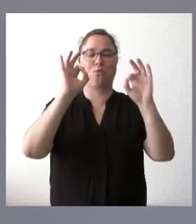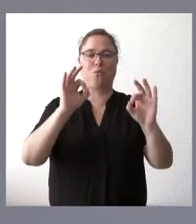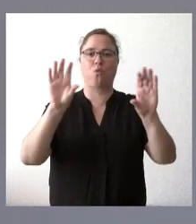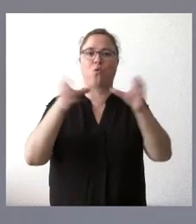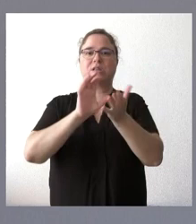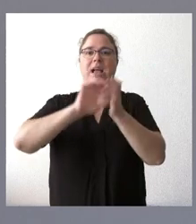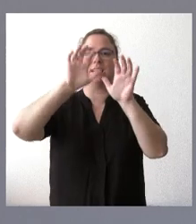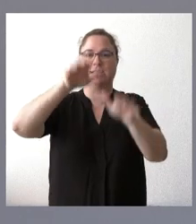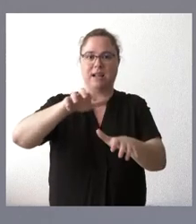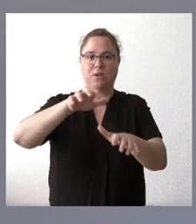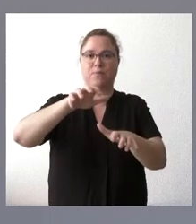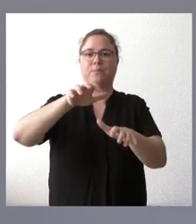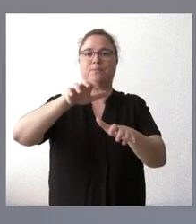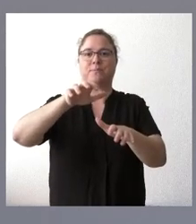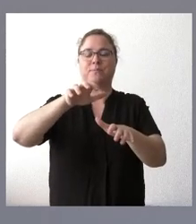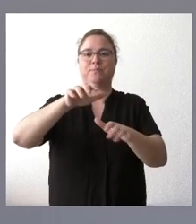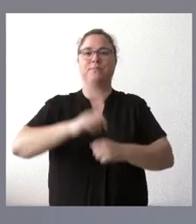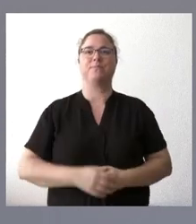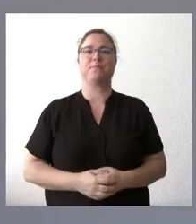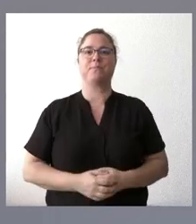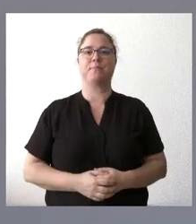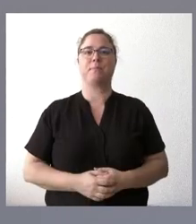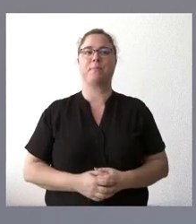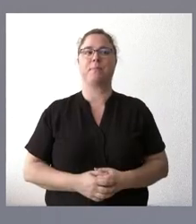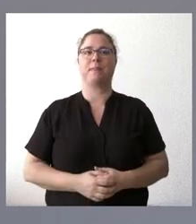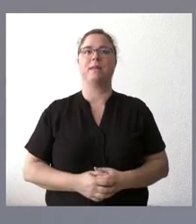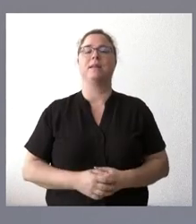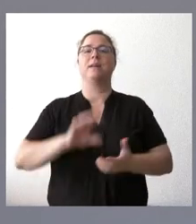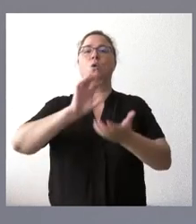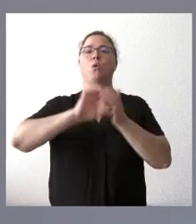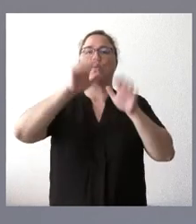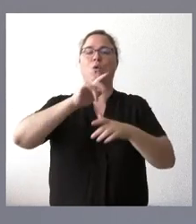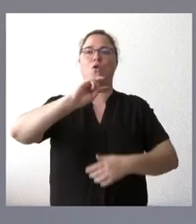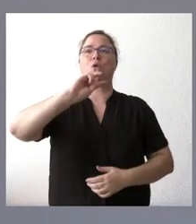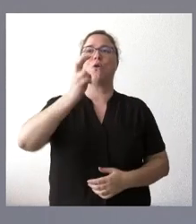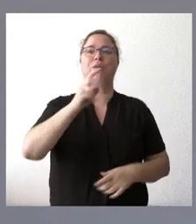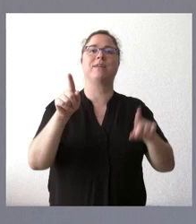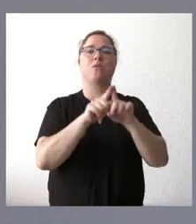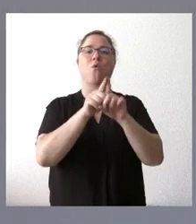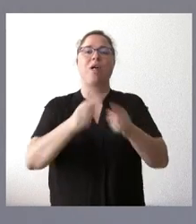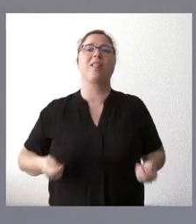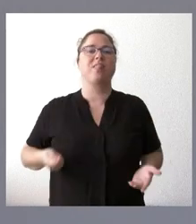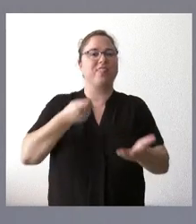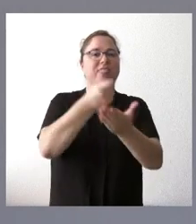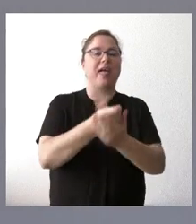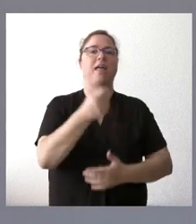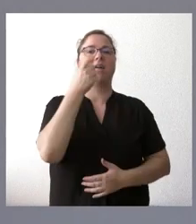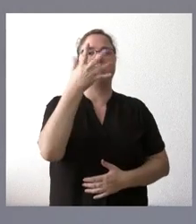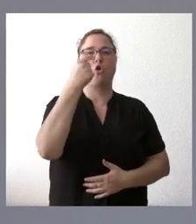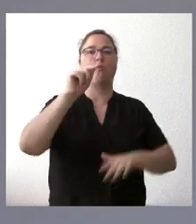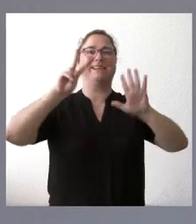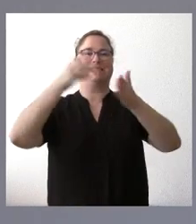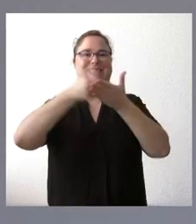otro orden de cosas, va a asignar 5,7 millones de euros